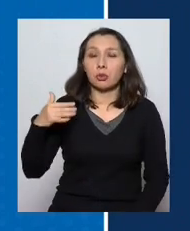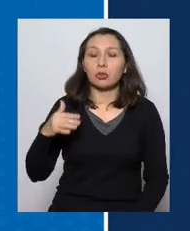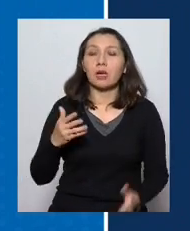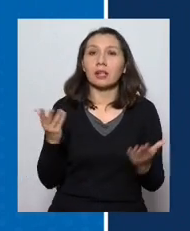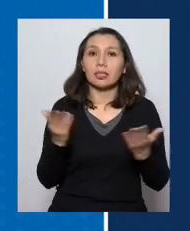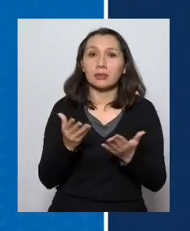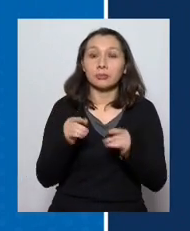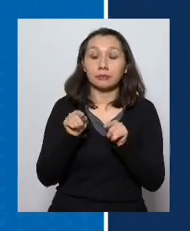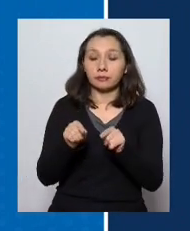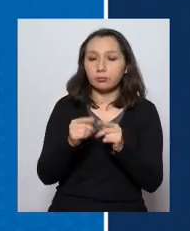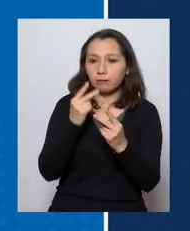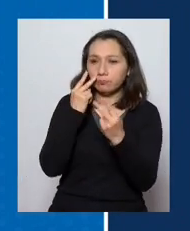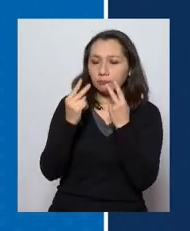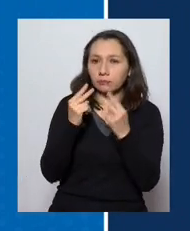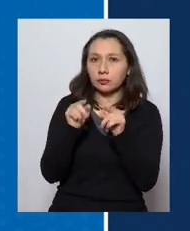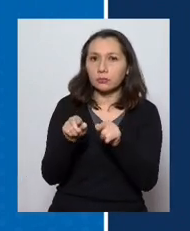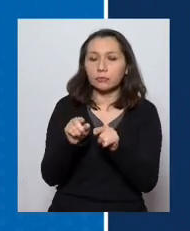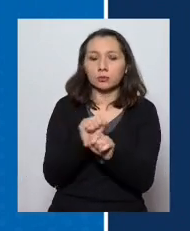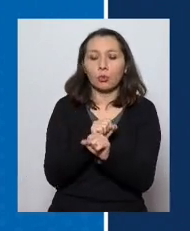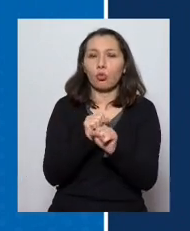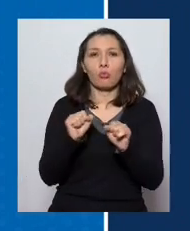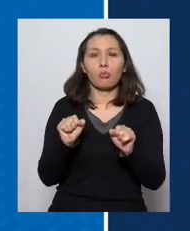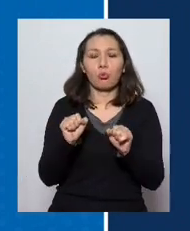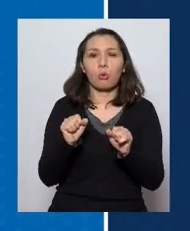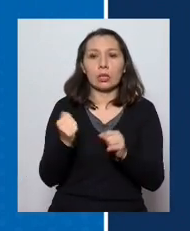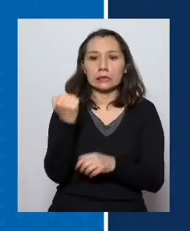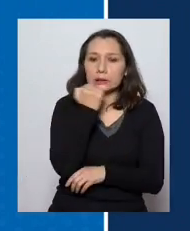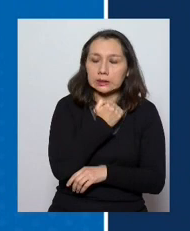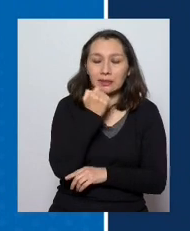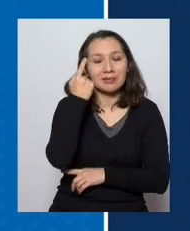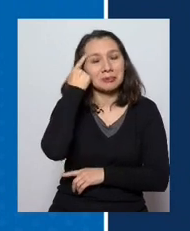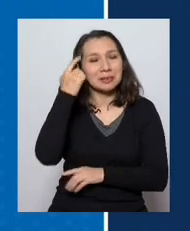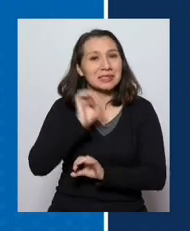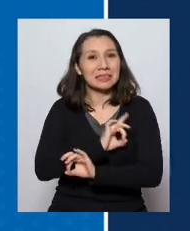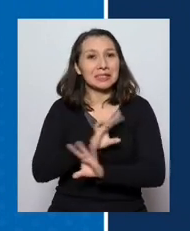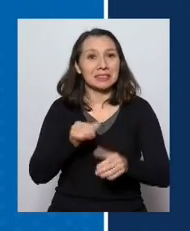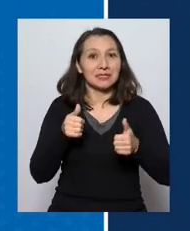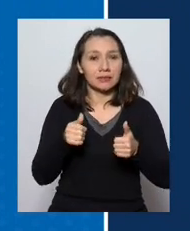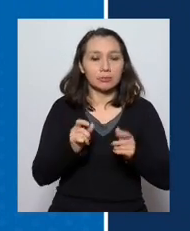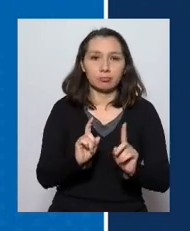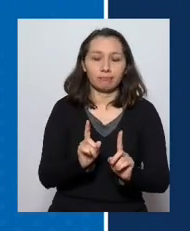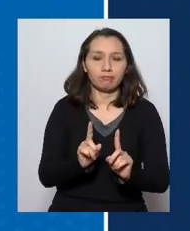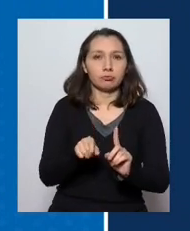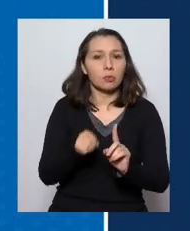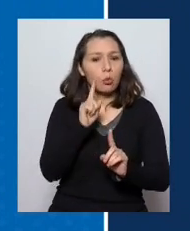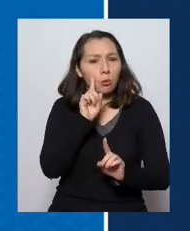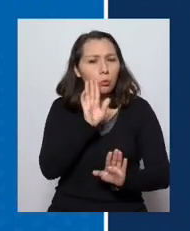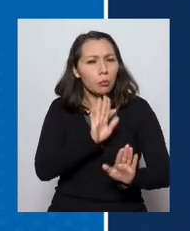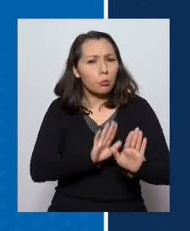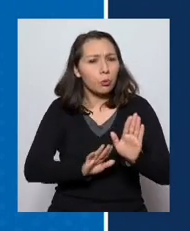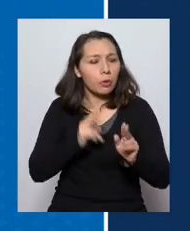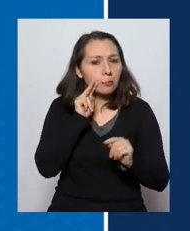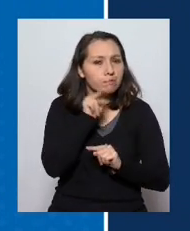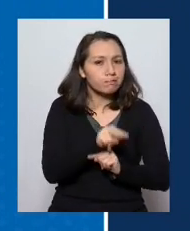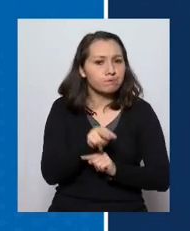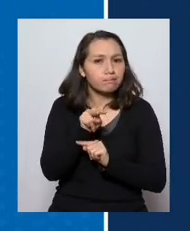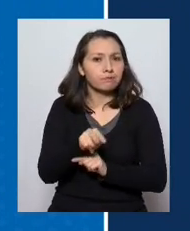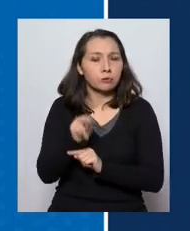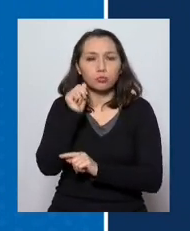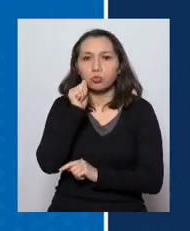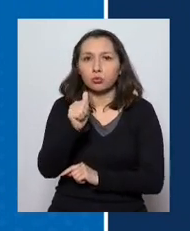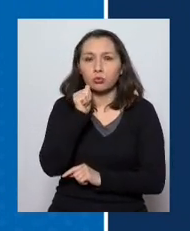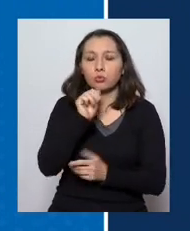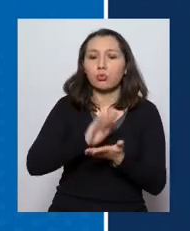en esta mirada, que no nos puede llevar a errores de conclusiones, es que tenemos que ser cautelosos y